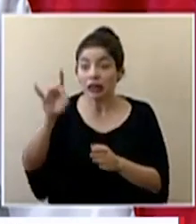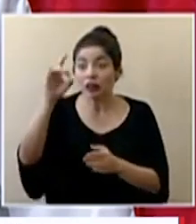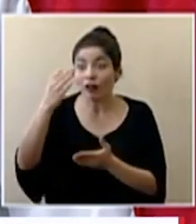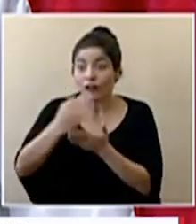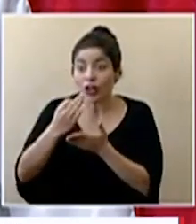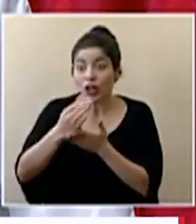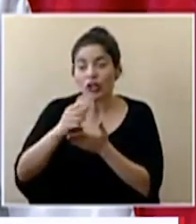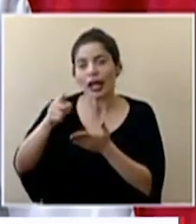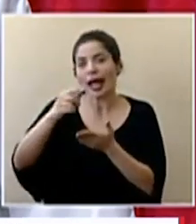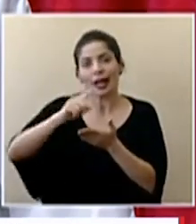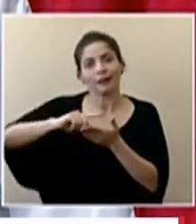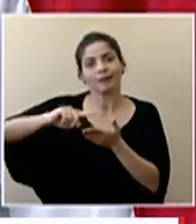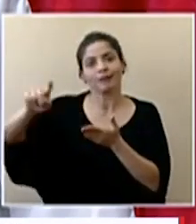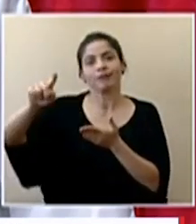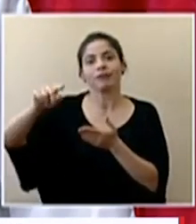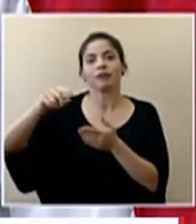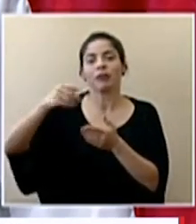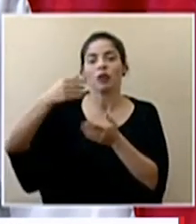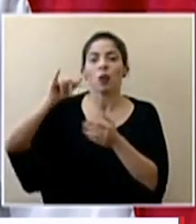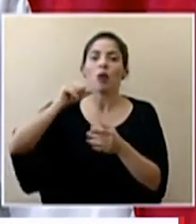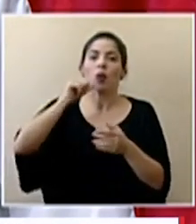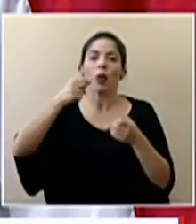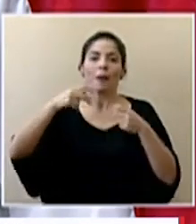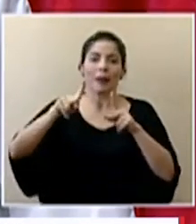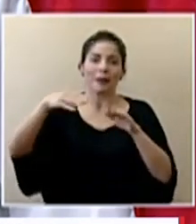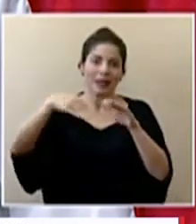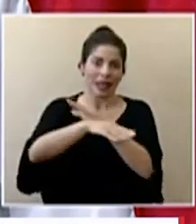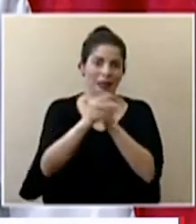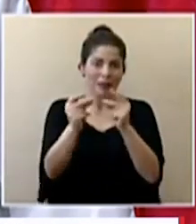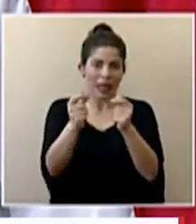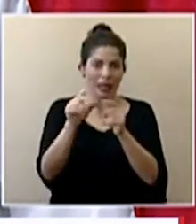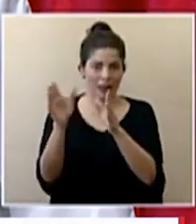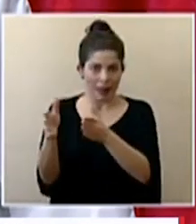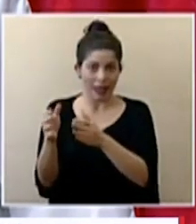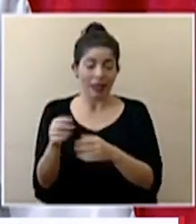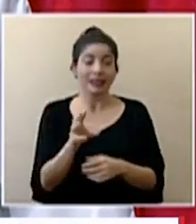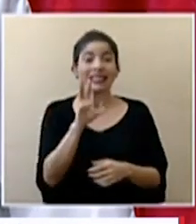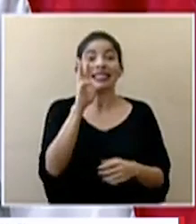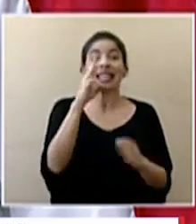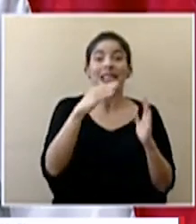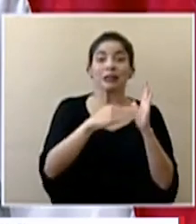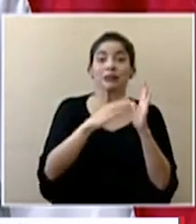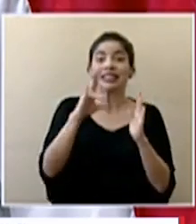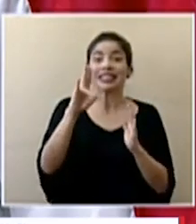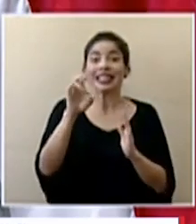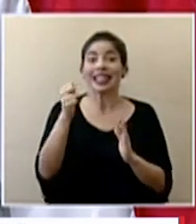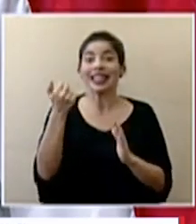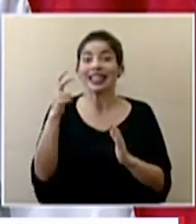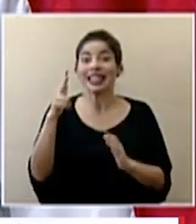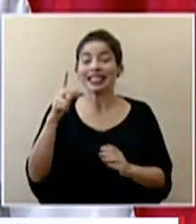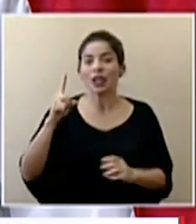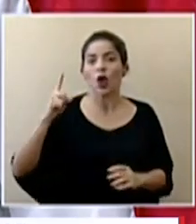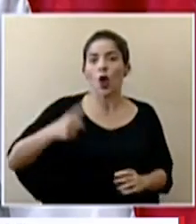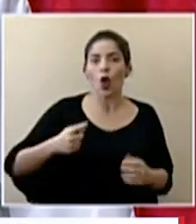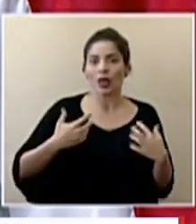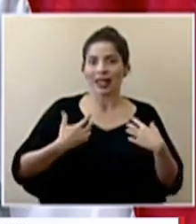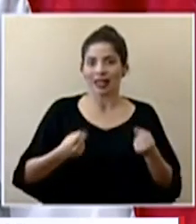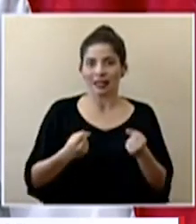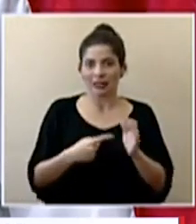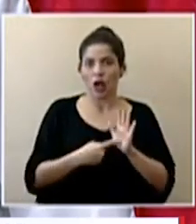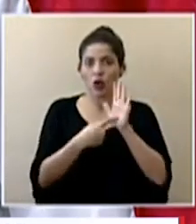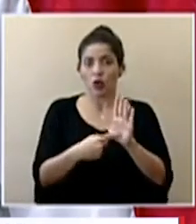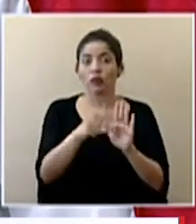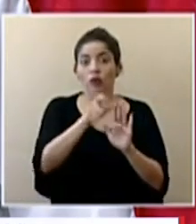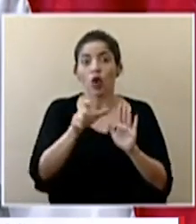fronterizo y se hace el proceso de rechazo de inmediato. Se han girado 6,713 órdenes sanitarias a